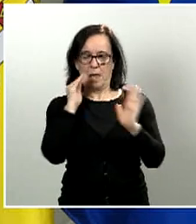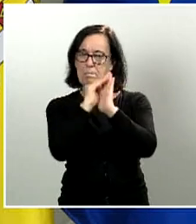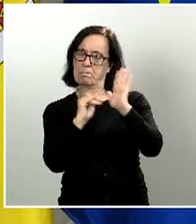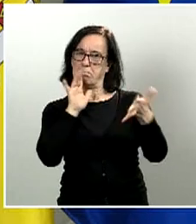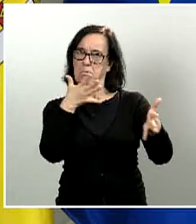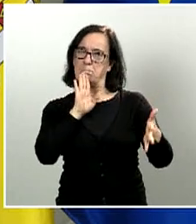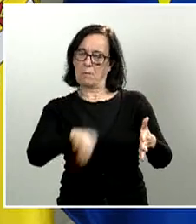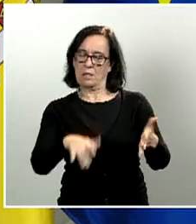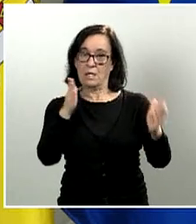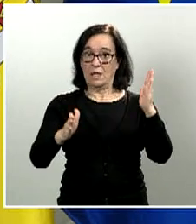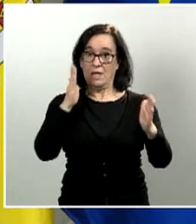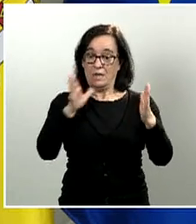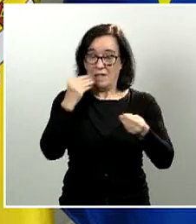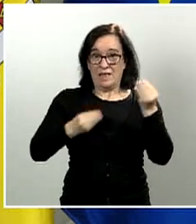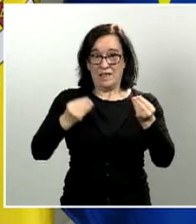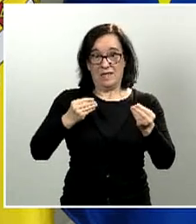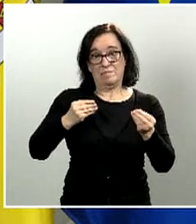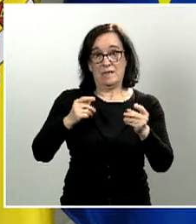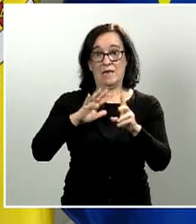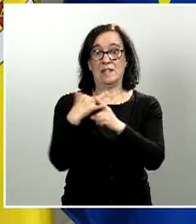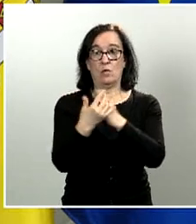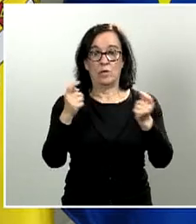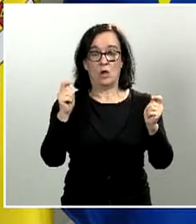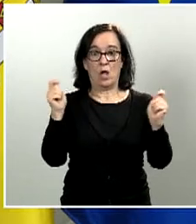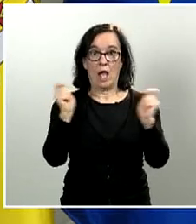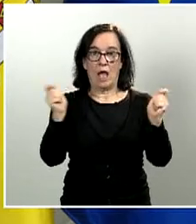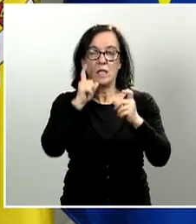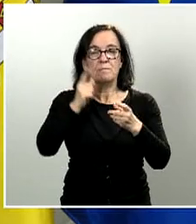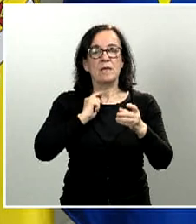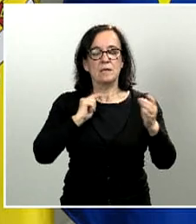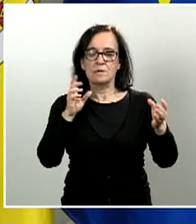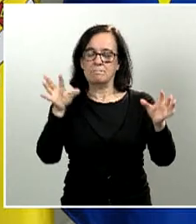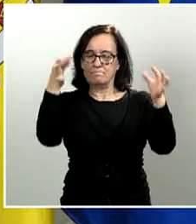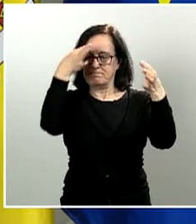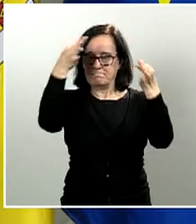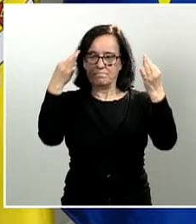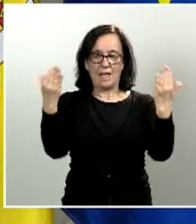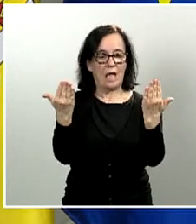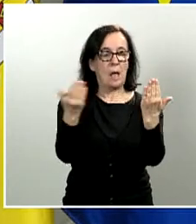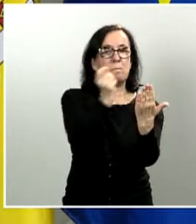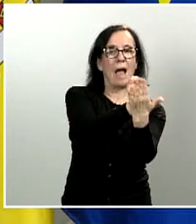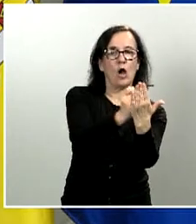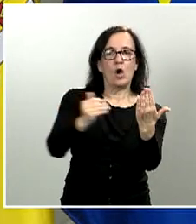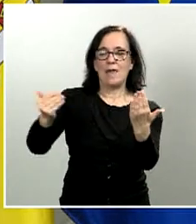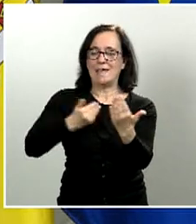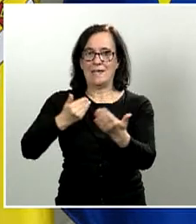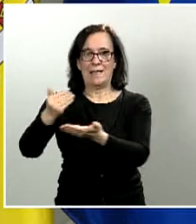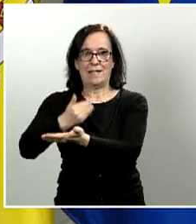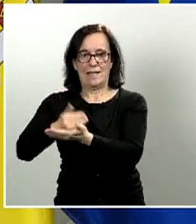permitirá, durante el periodo afectado por el estado de alarma, ajustar el pago a los ingresos reales. Asimismo, se establece una reducción